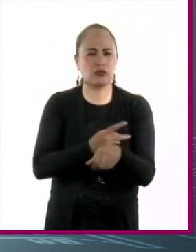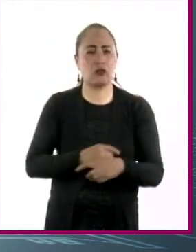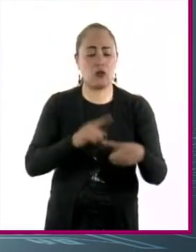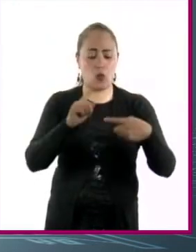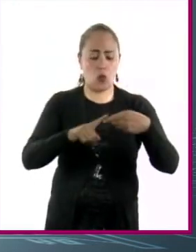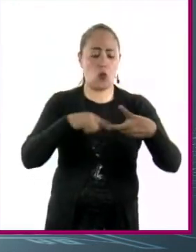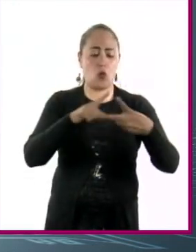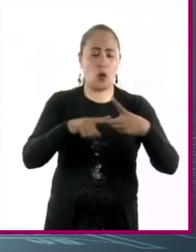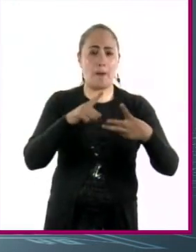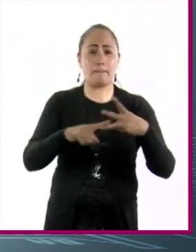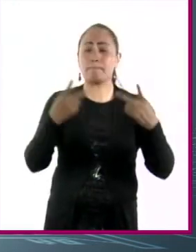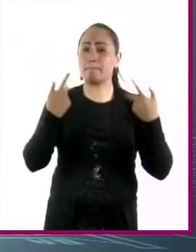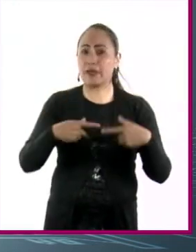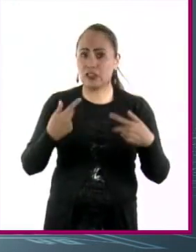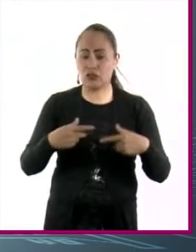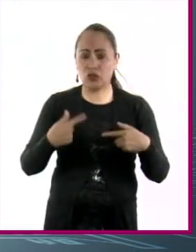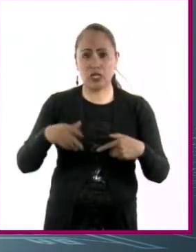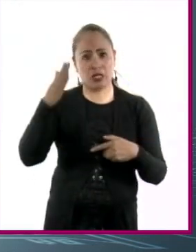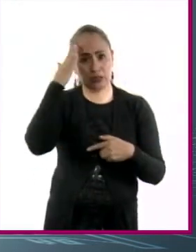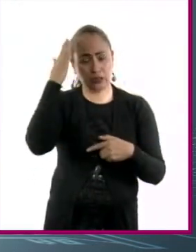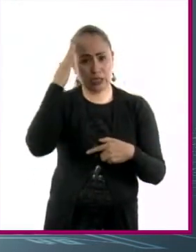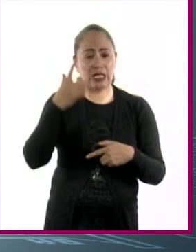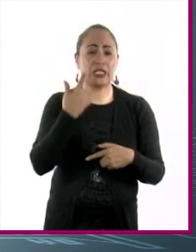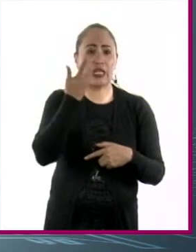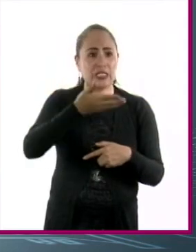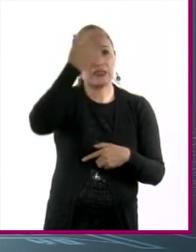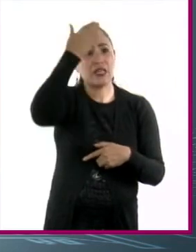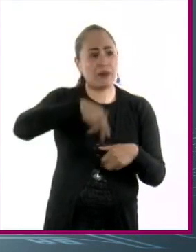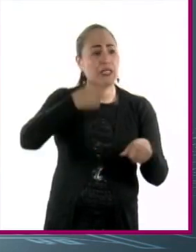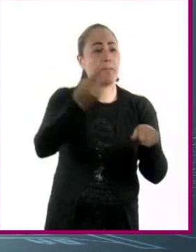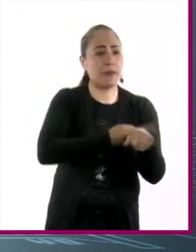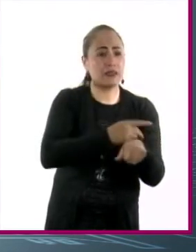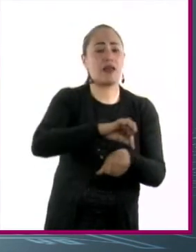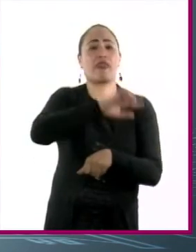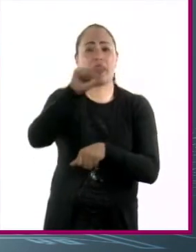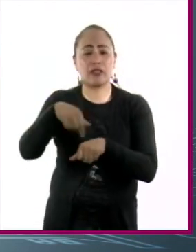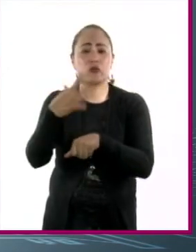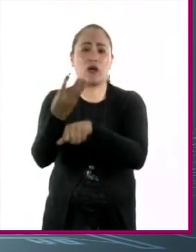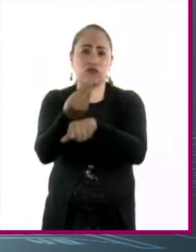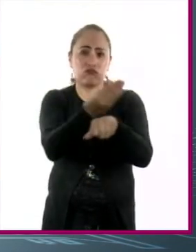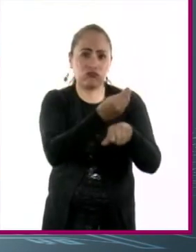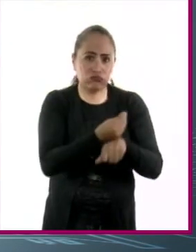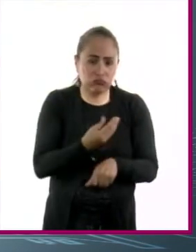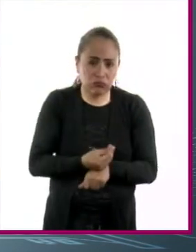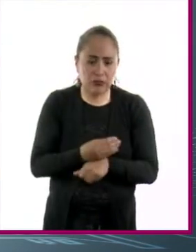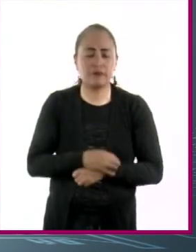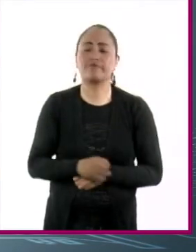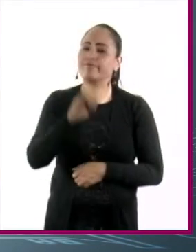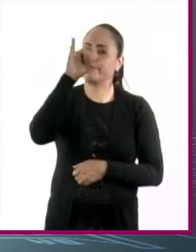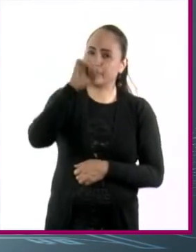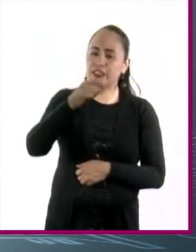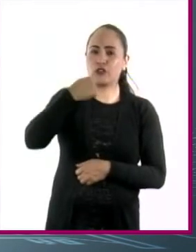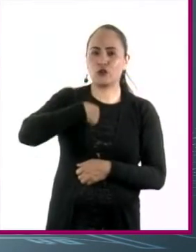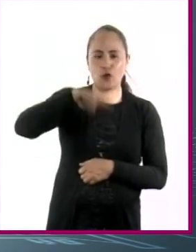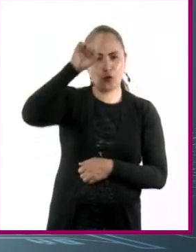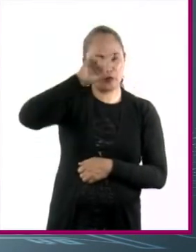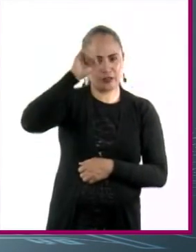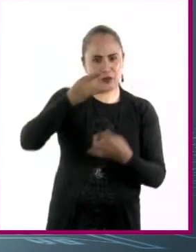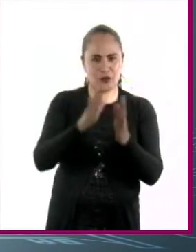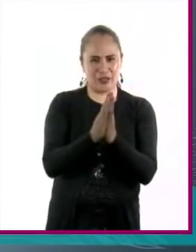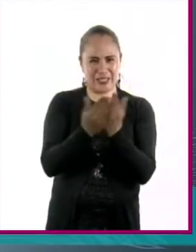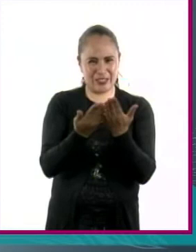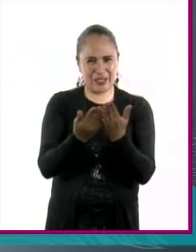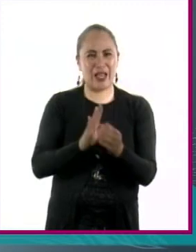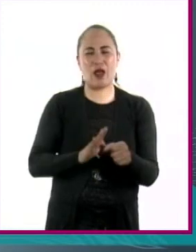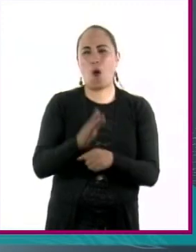ejemplos, los protagonistas buscan entender qué pasa para después encontrar soluciones. Sí, y yo quiero recomendar un cuento del escritor